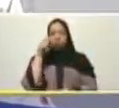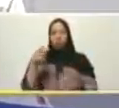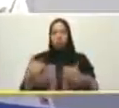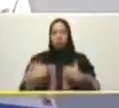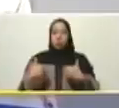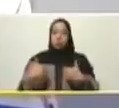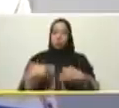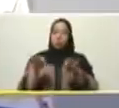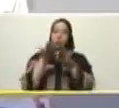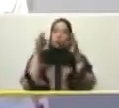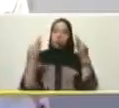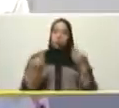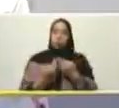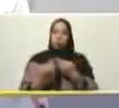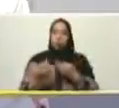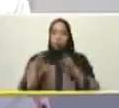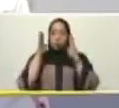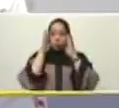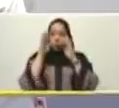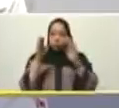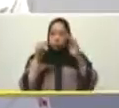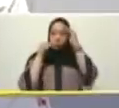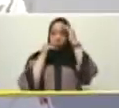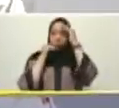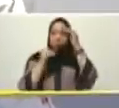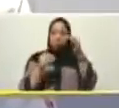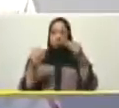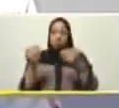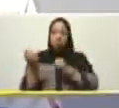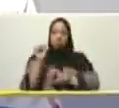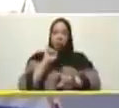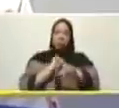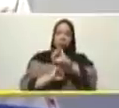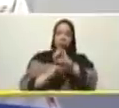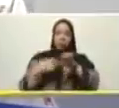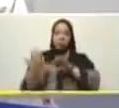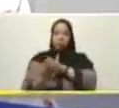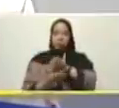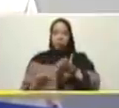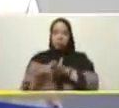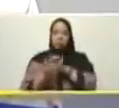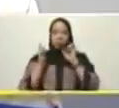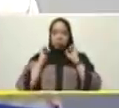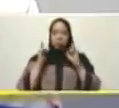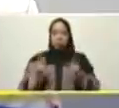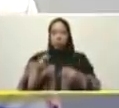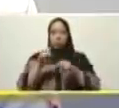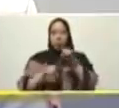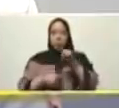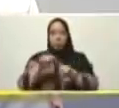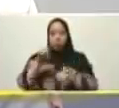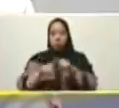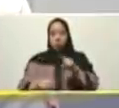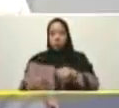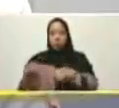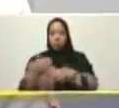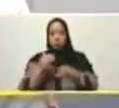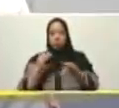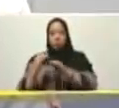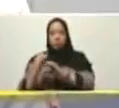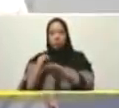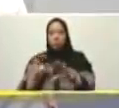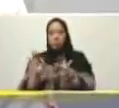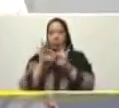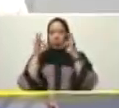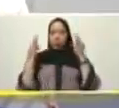porque la familia se concentró se localizó y evitó el tránsito para buscar materiales se le colocan los materiales y la